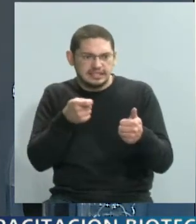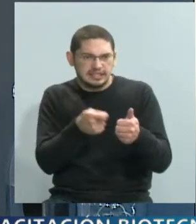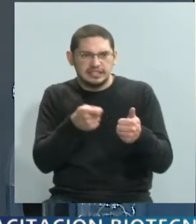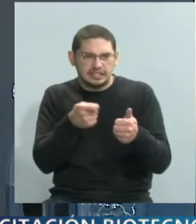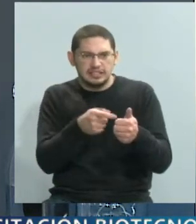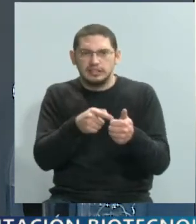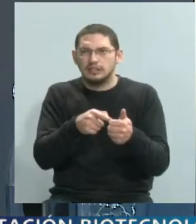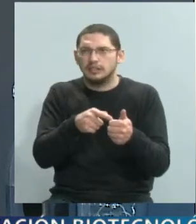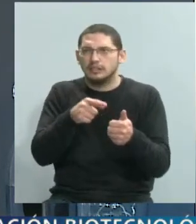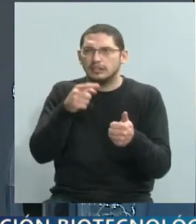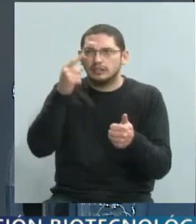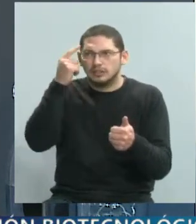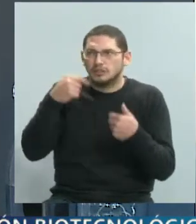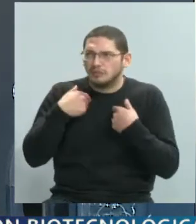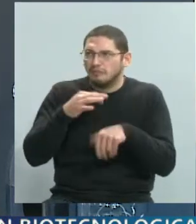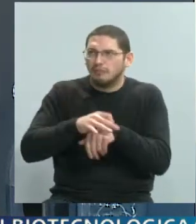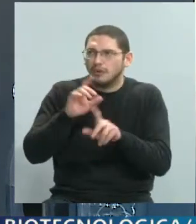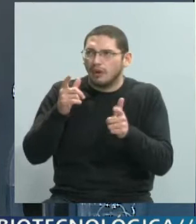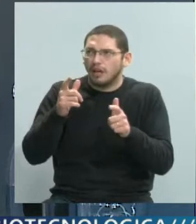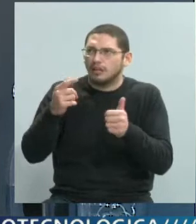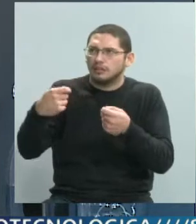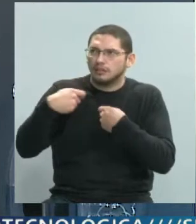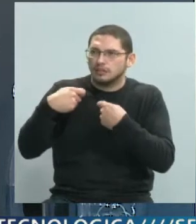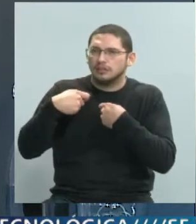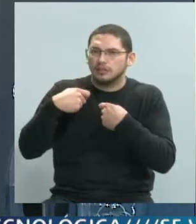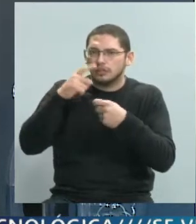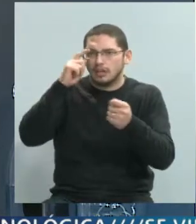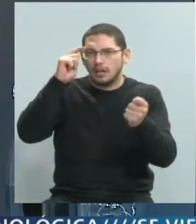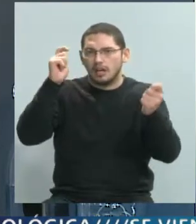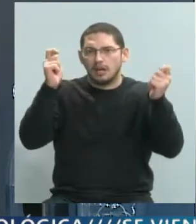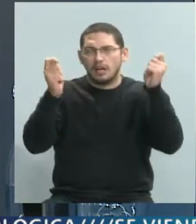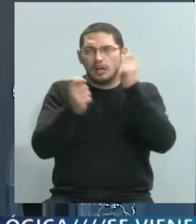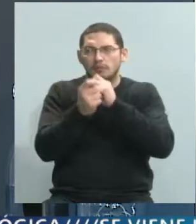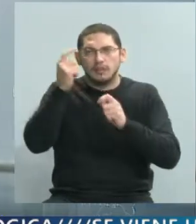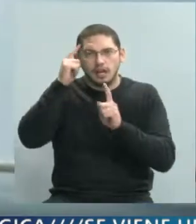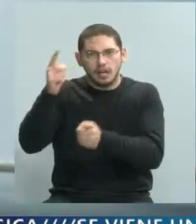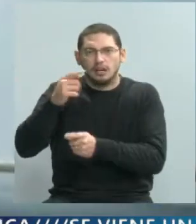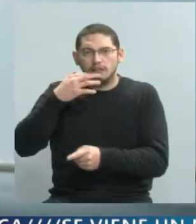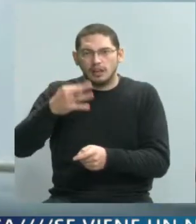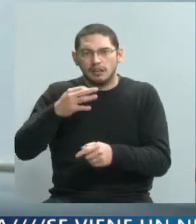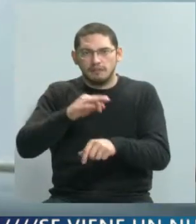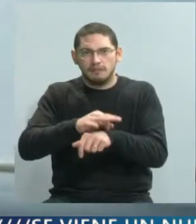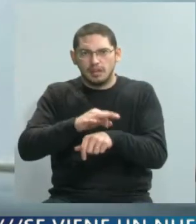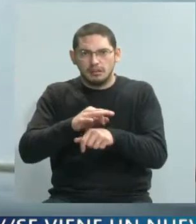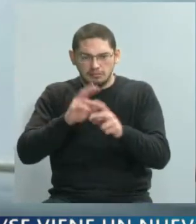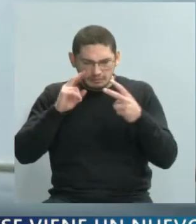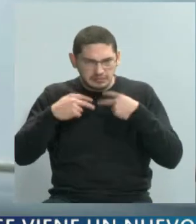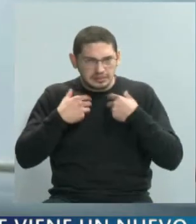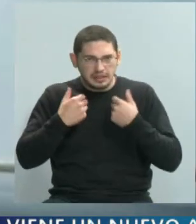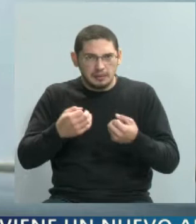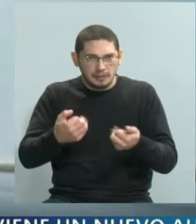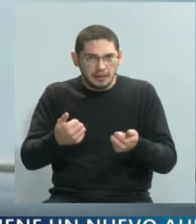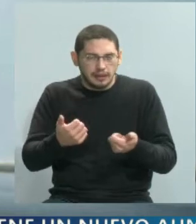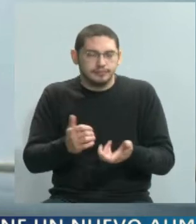están enfermos. Sí, sí, sí, sí, sí, sí, hay intervención judicial porque es un tipo de maltrato